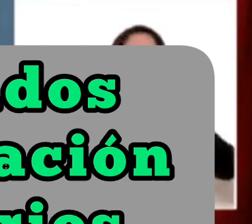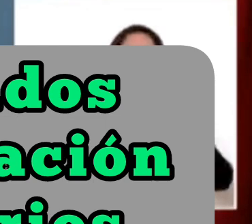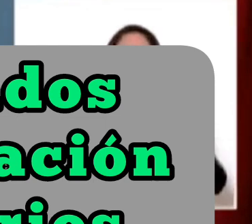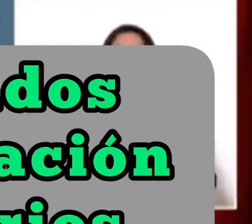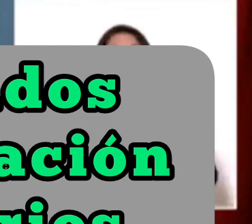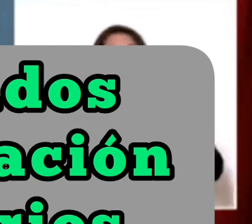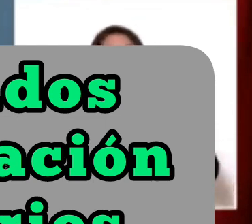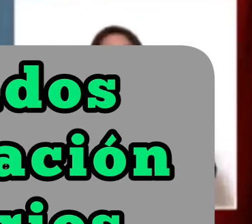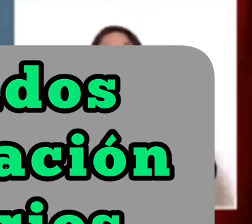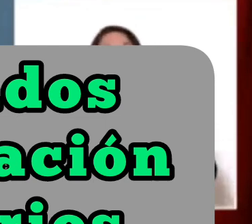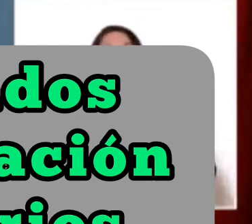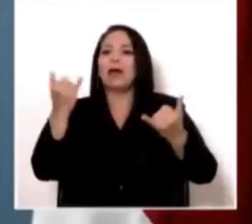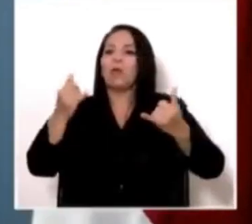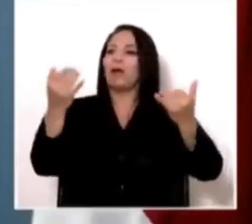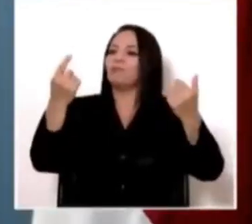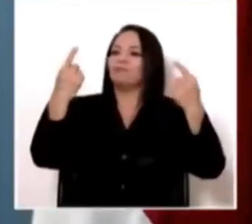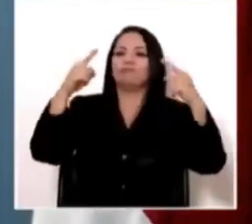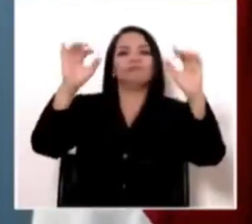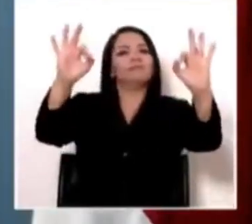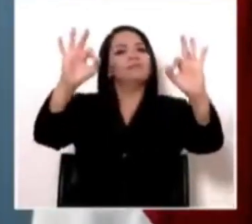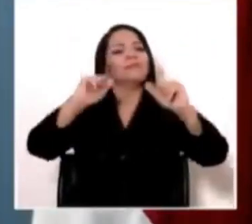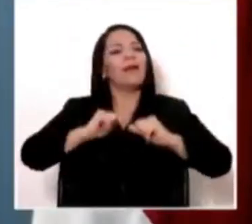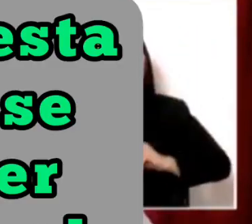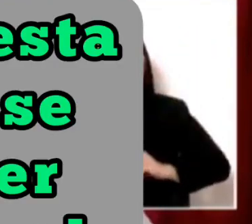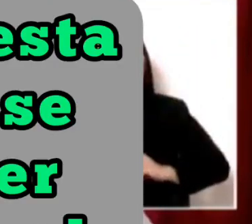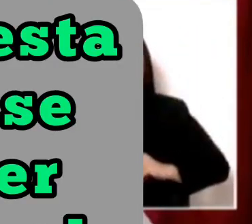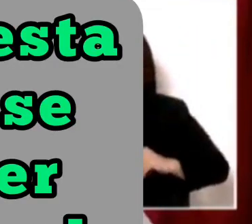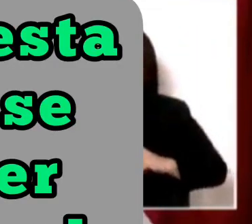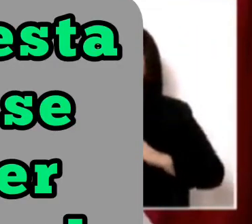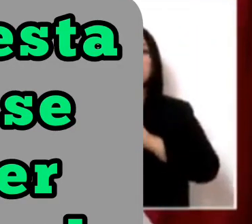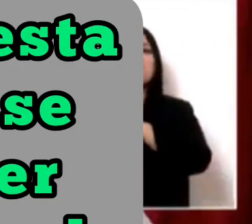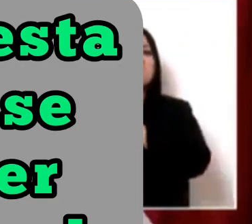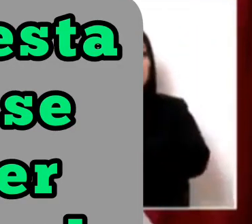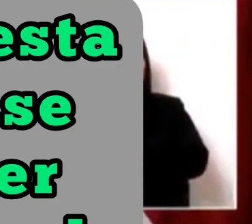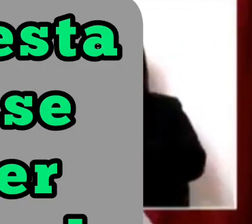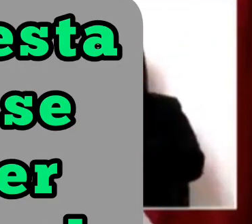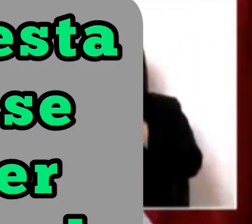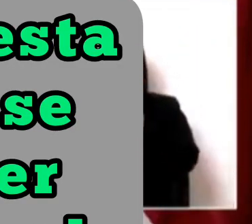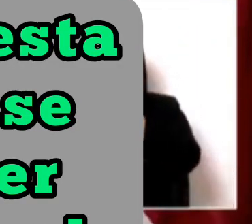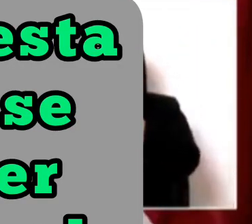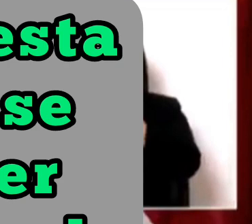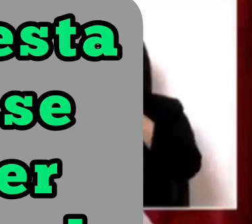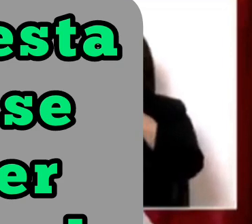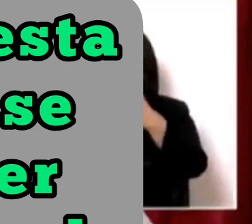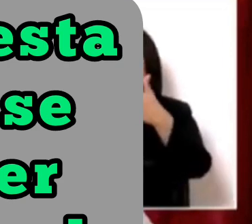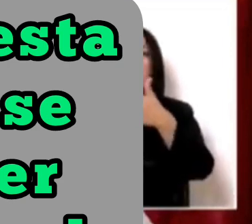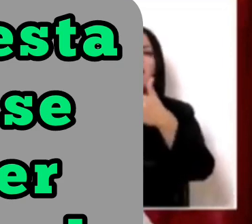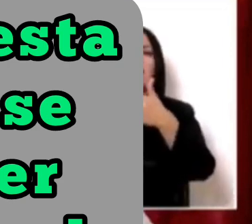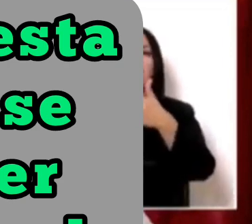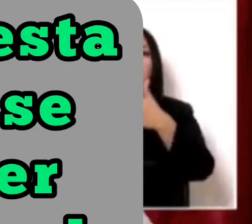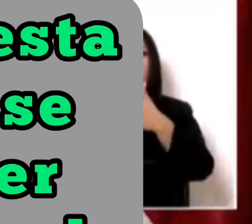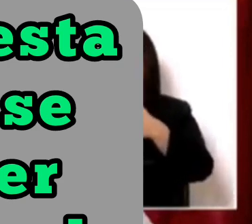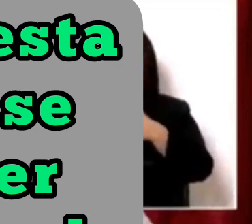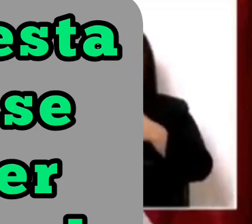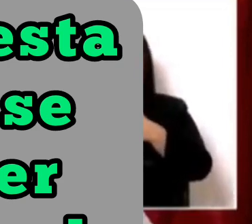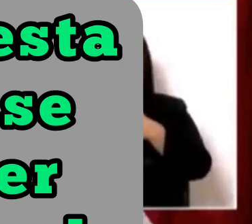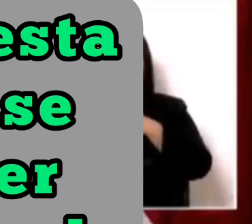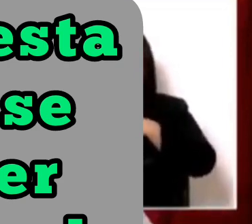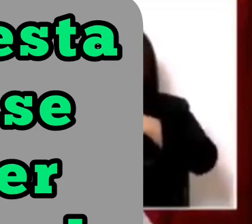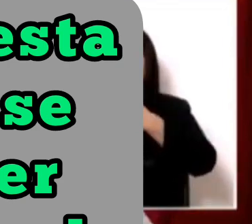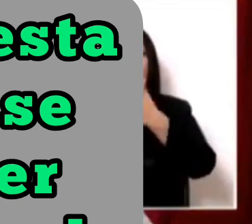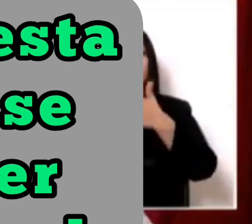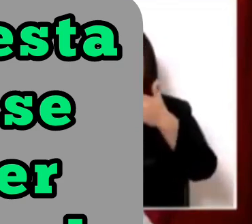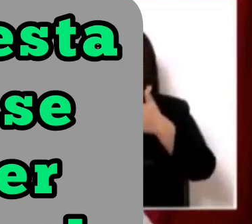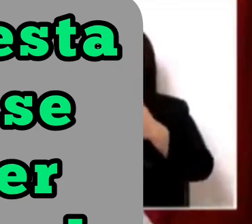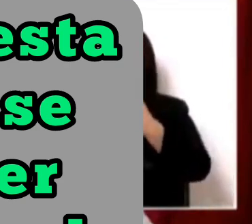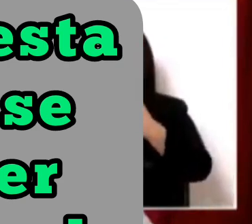Volando. Bajó a la tarifa, está generando utilidades. Se comprometió ya que en el 2023 no va a subir la